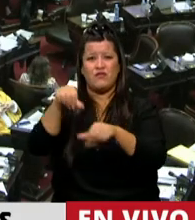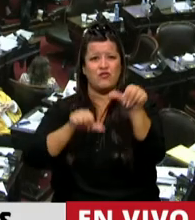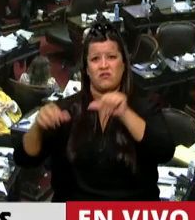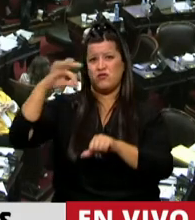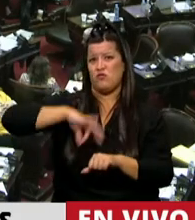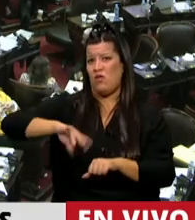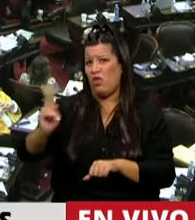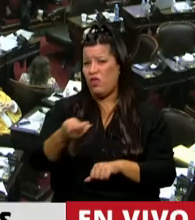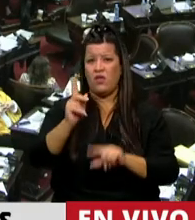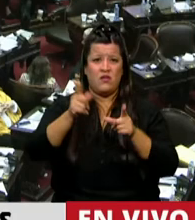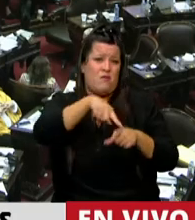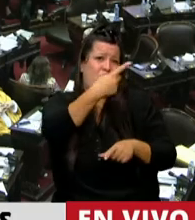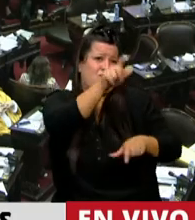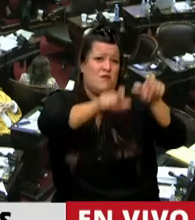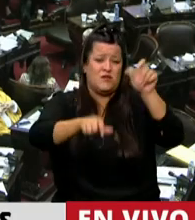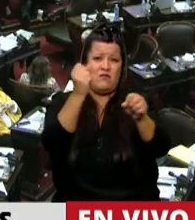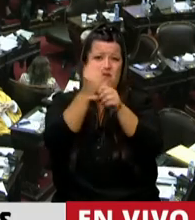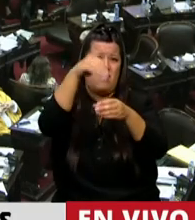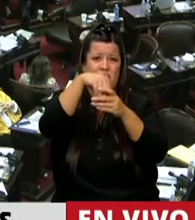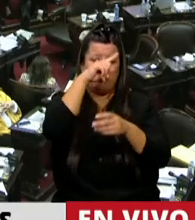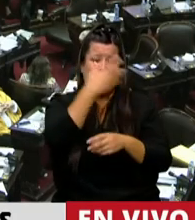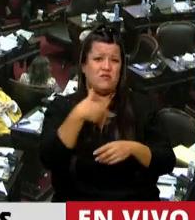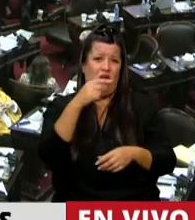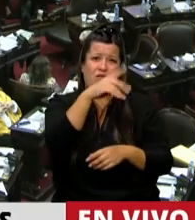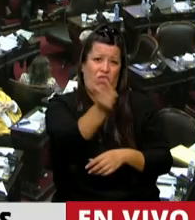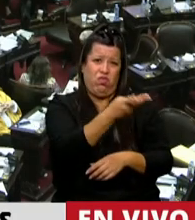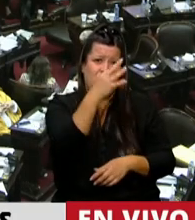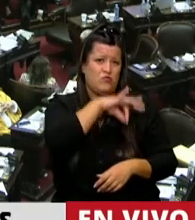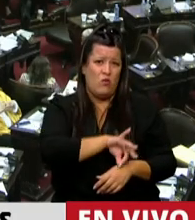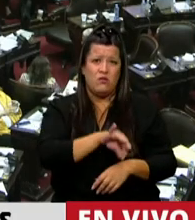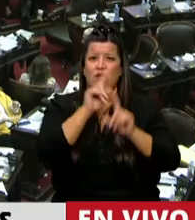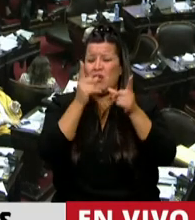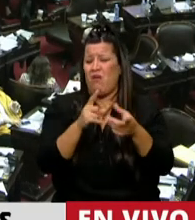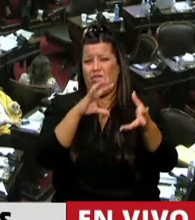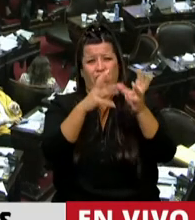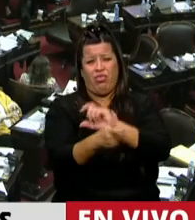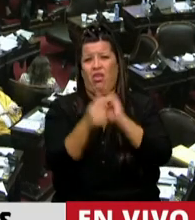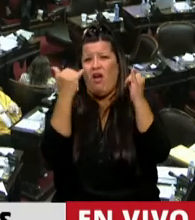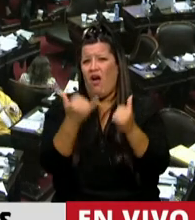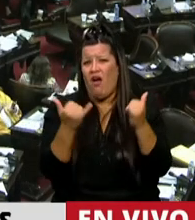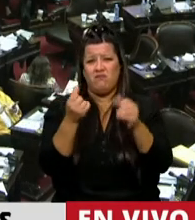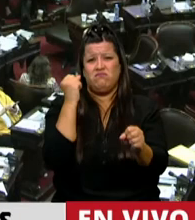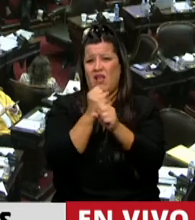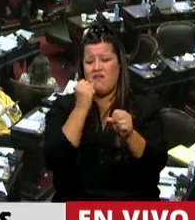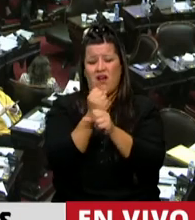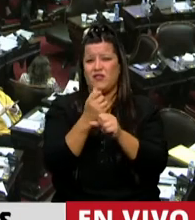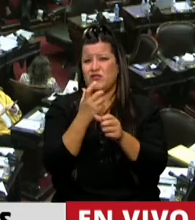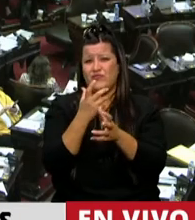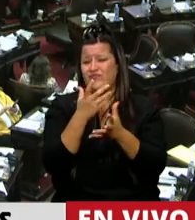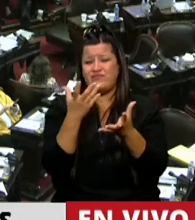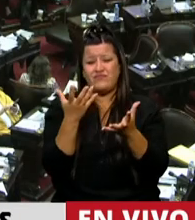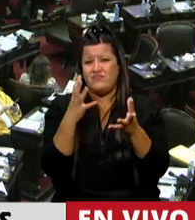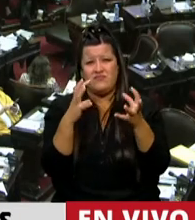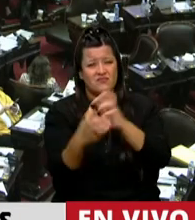como del resto de los trabajadores y trabajadoras estatales, por supuesto, y continúan con una enorme precarización laboral en el sector. Entonces,